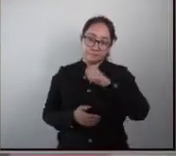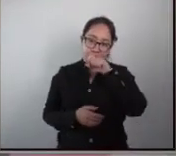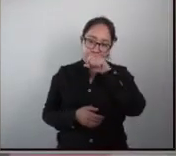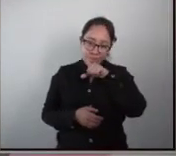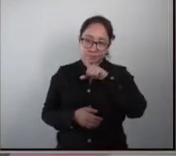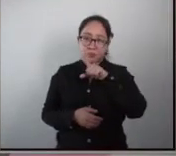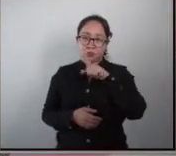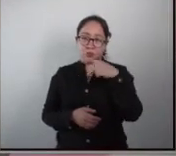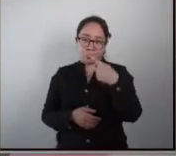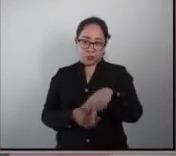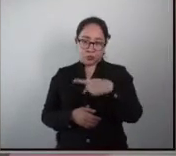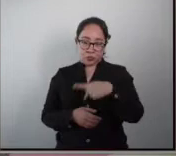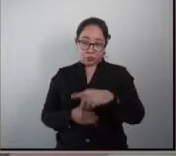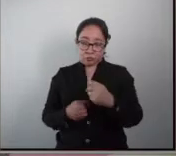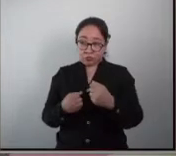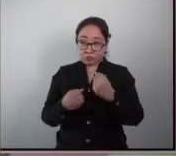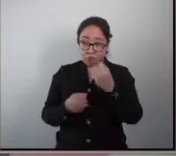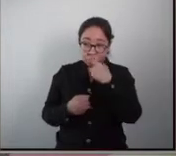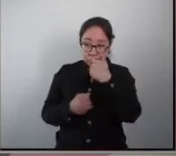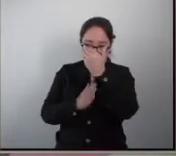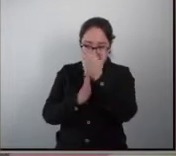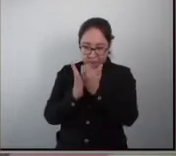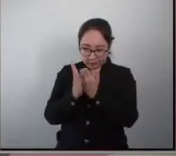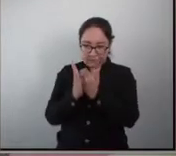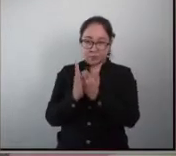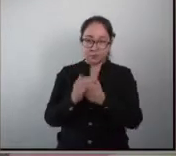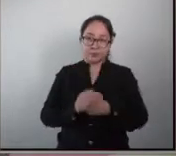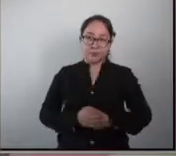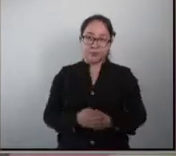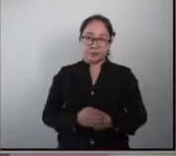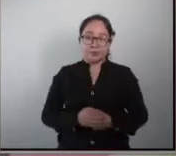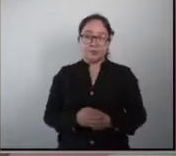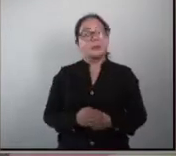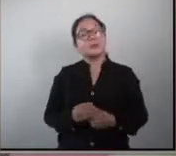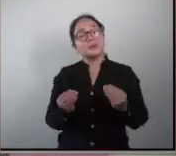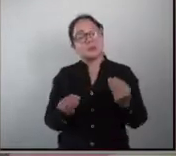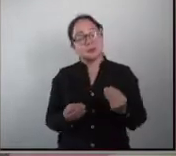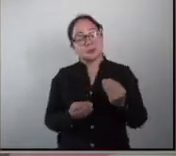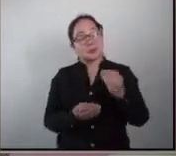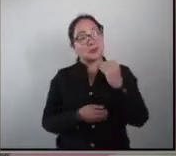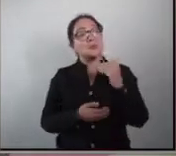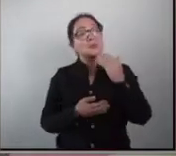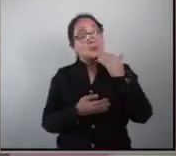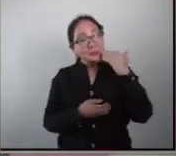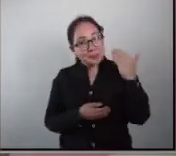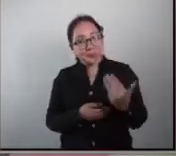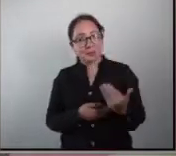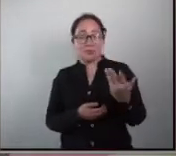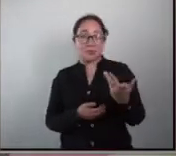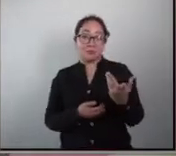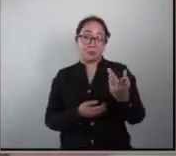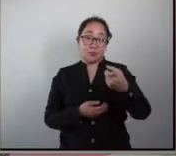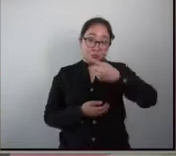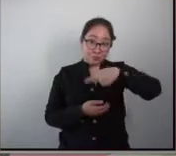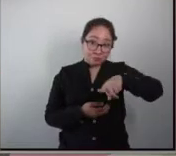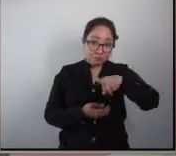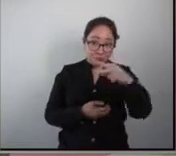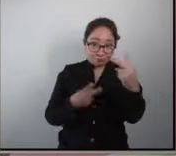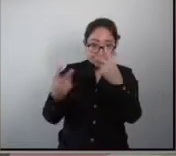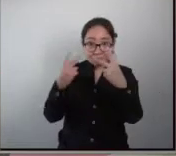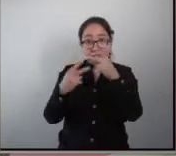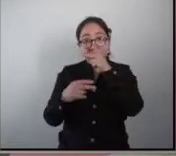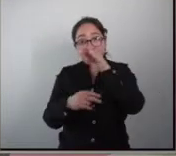impacto que pueden tener los fármacos a largo plazo muy bien pues ustedes si eres padre de familia si eres